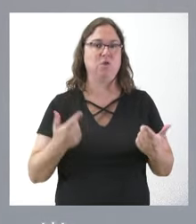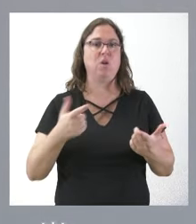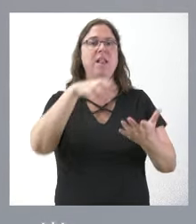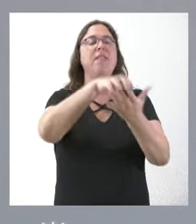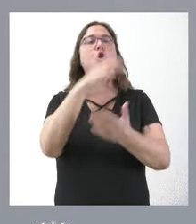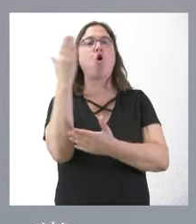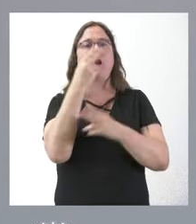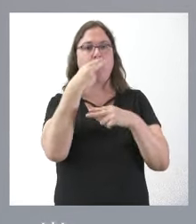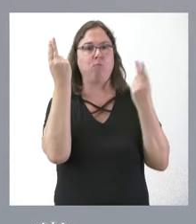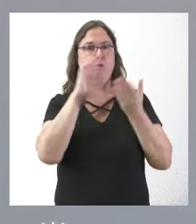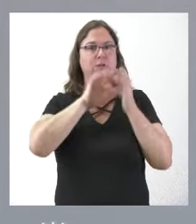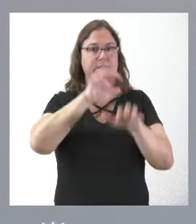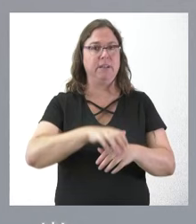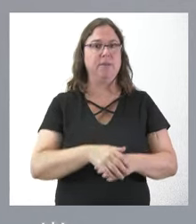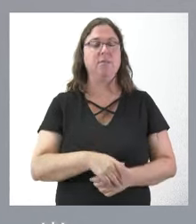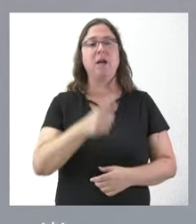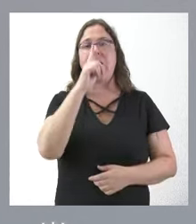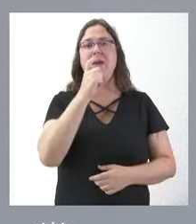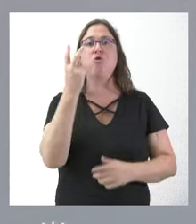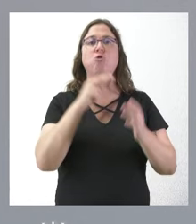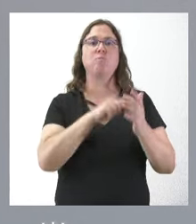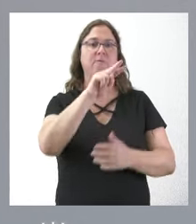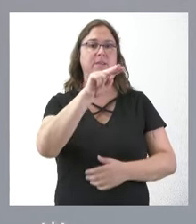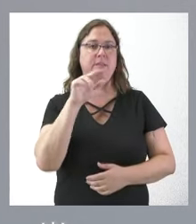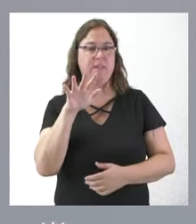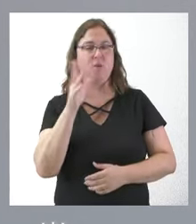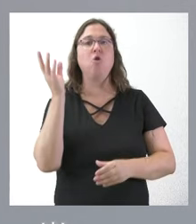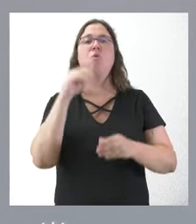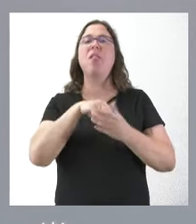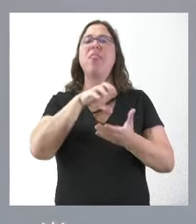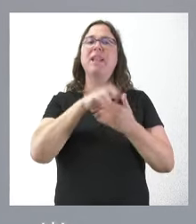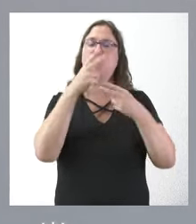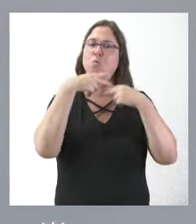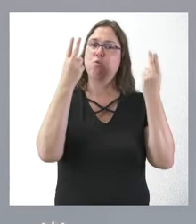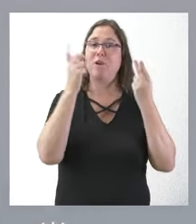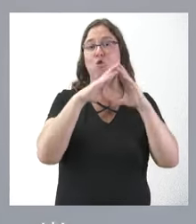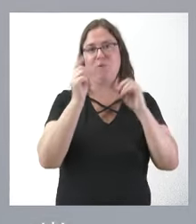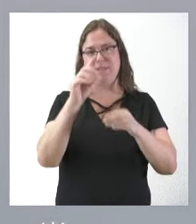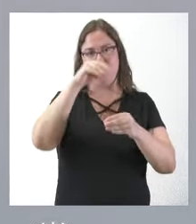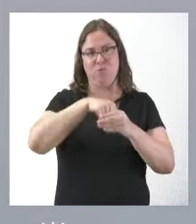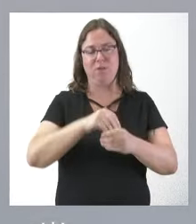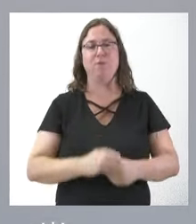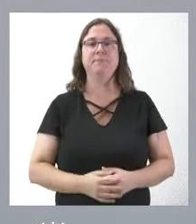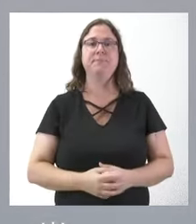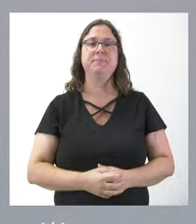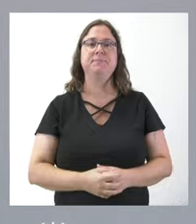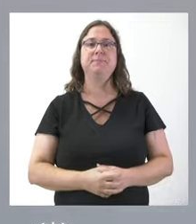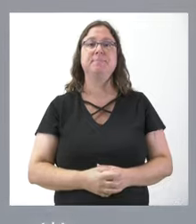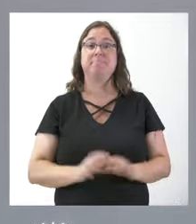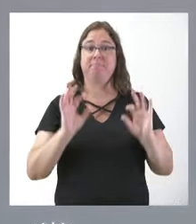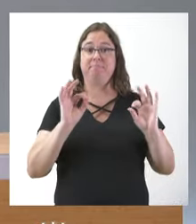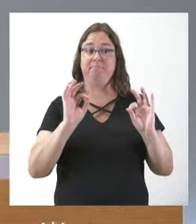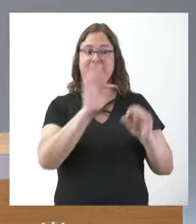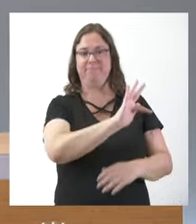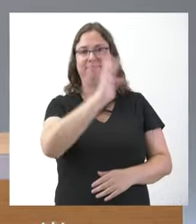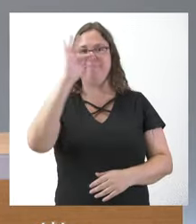educativos públicos de Castilla y León en el año 25. Incluye los centros docentes públicos no universitarios de nuestra comunidad autónoma. Y con esto cedo la